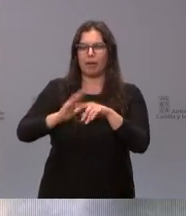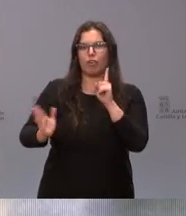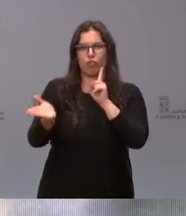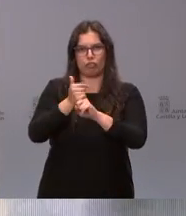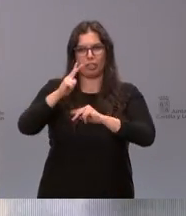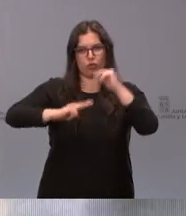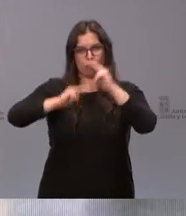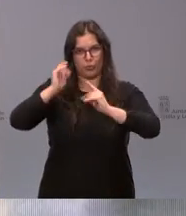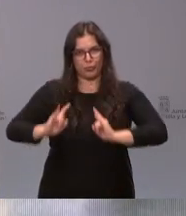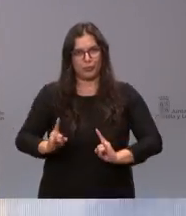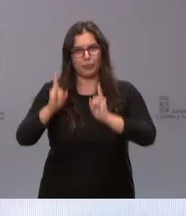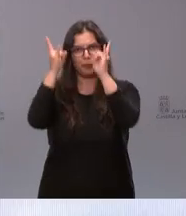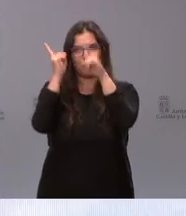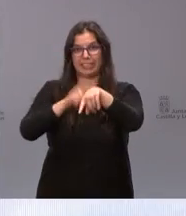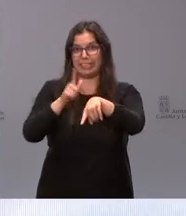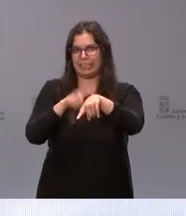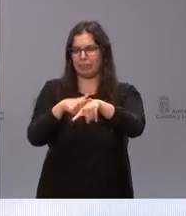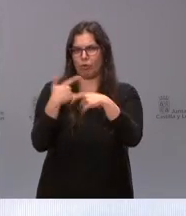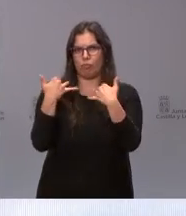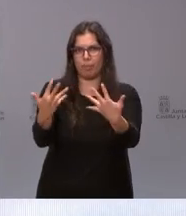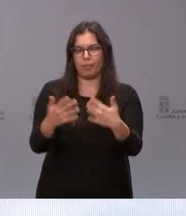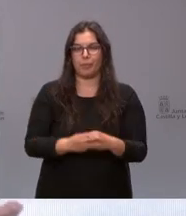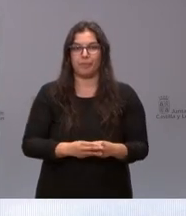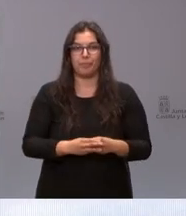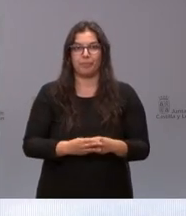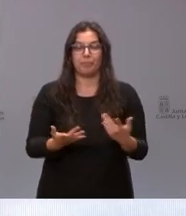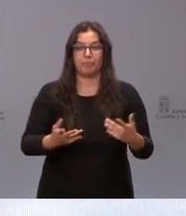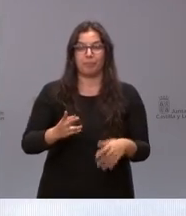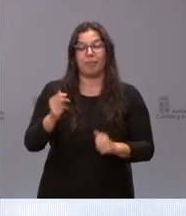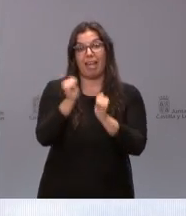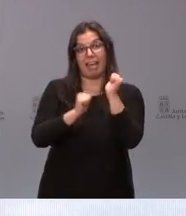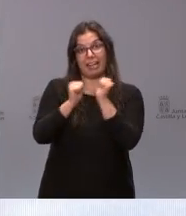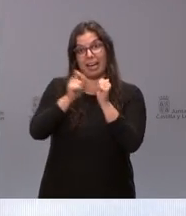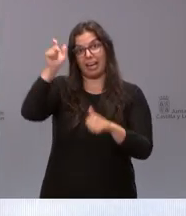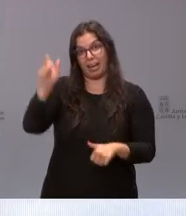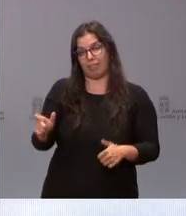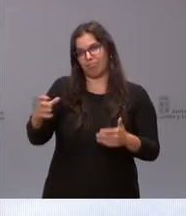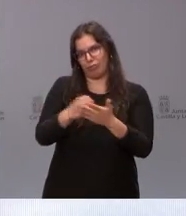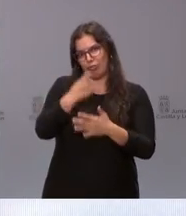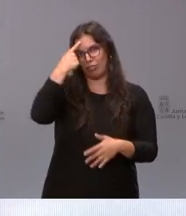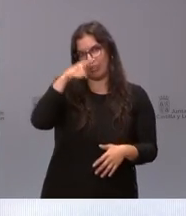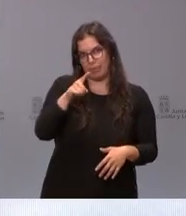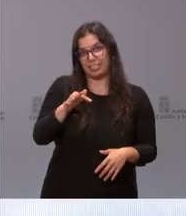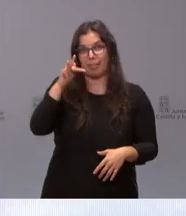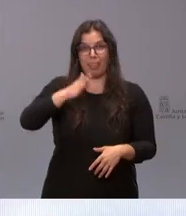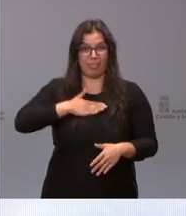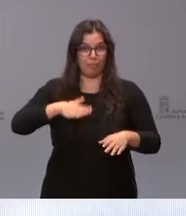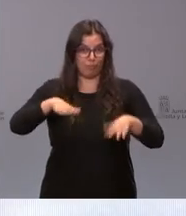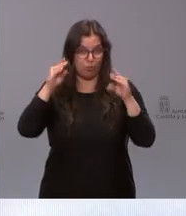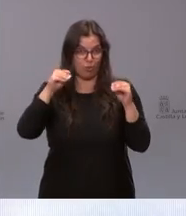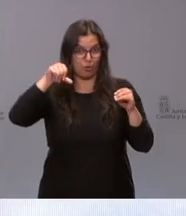construyera en un tiempo récord mi antecesor Juan Vicente Herrera que como sabéis todos es burgalés